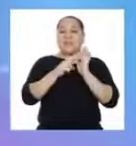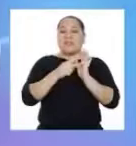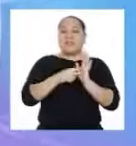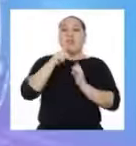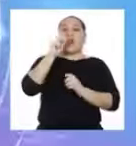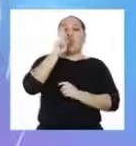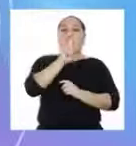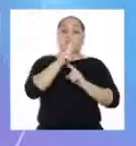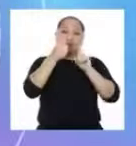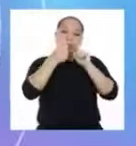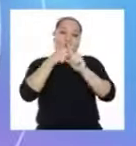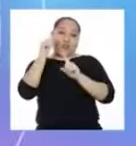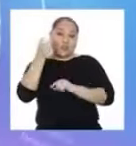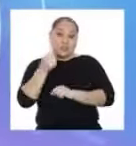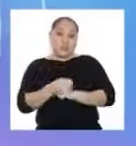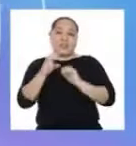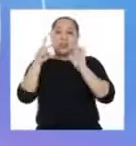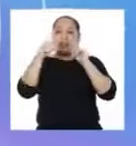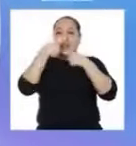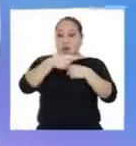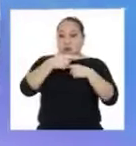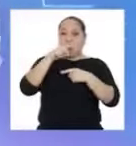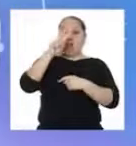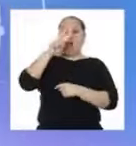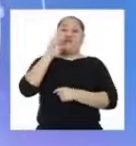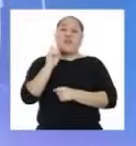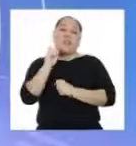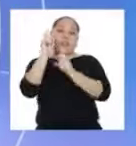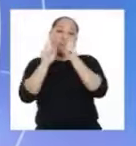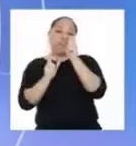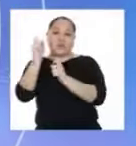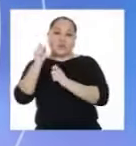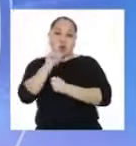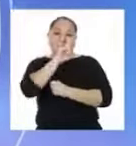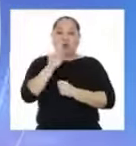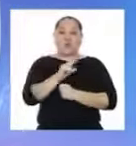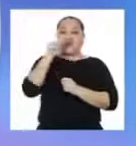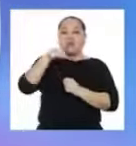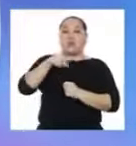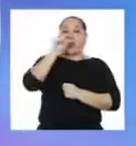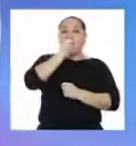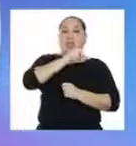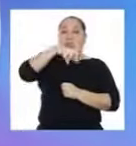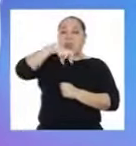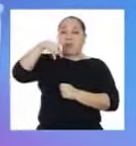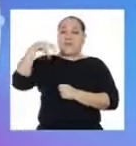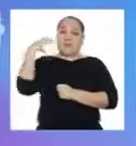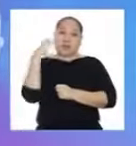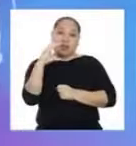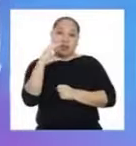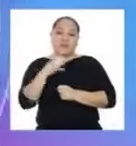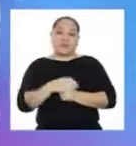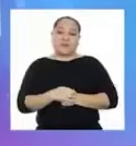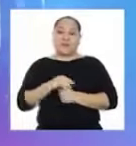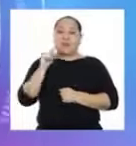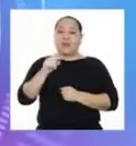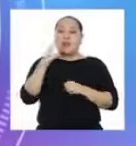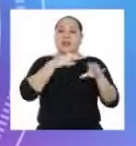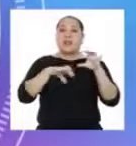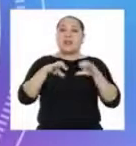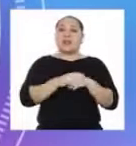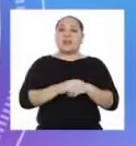es decir, 2 por 10, que es igual a 20 personas que usan la aplicación C